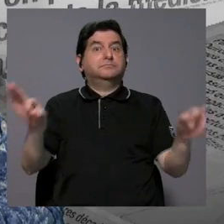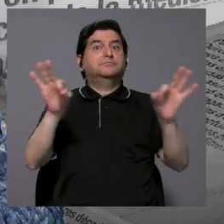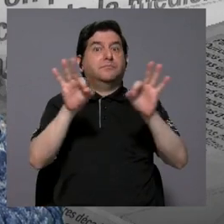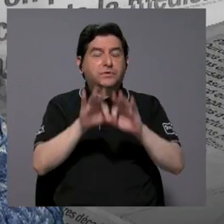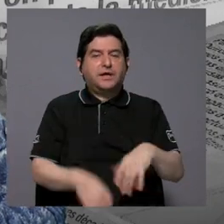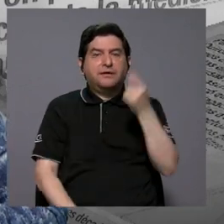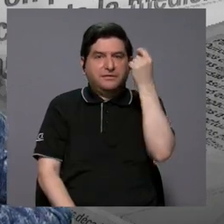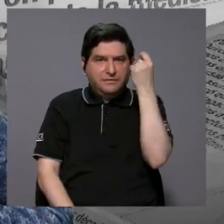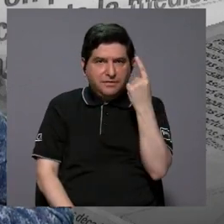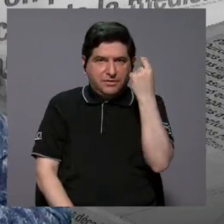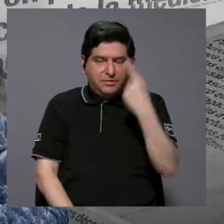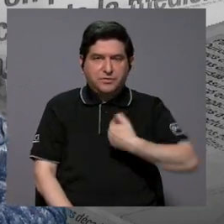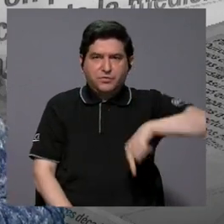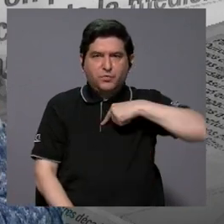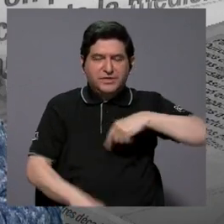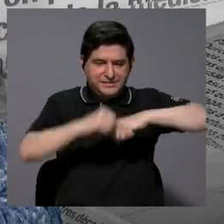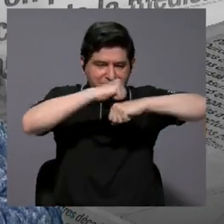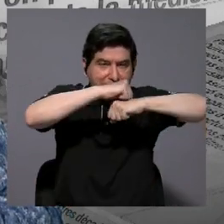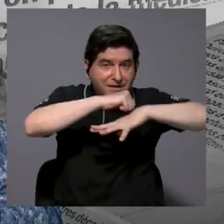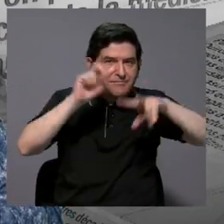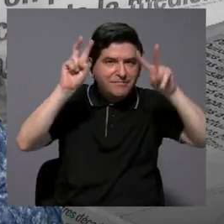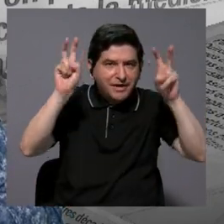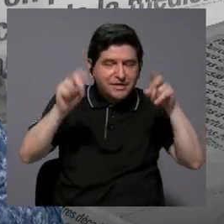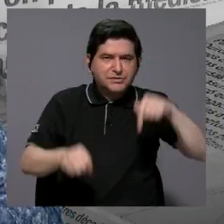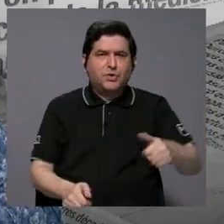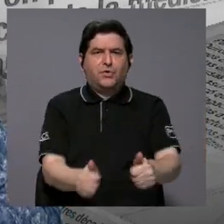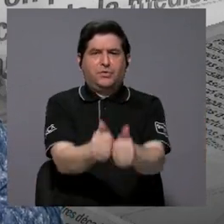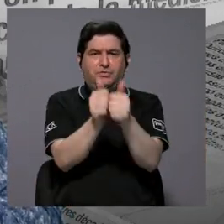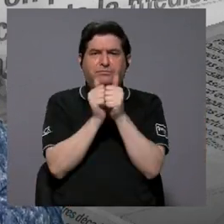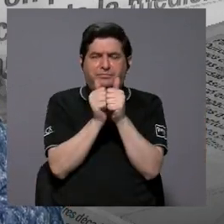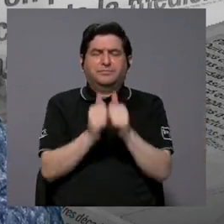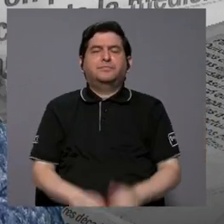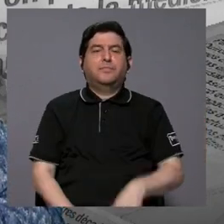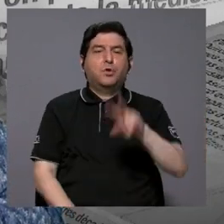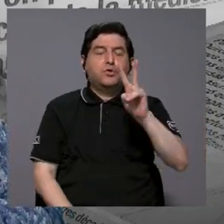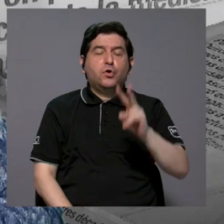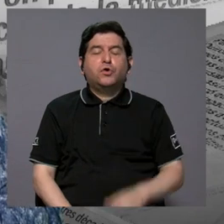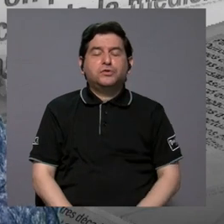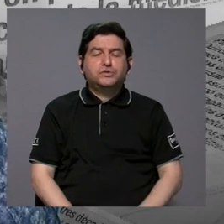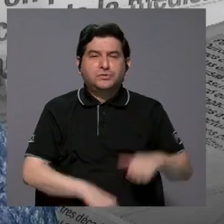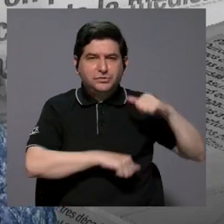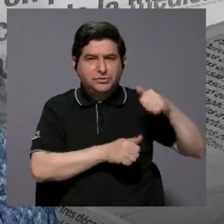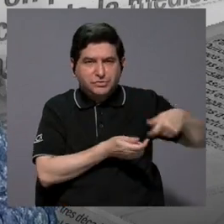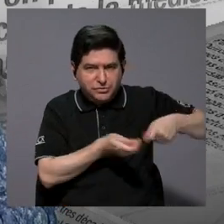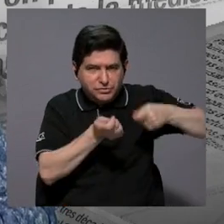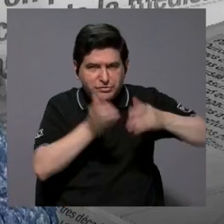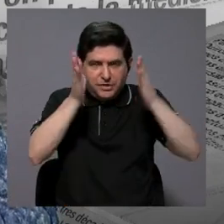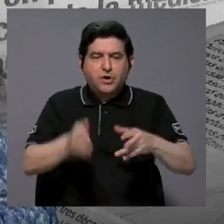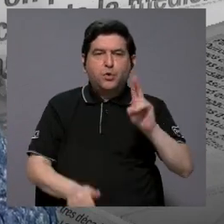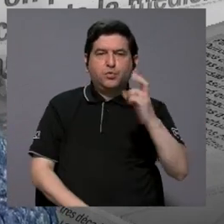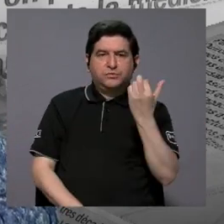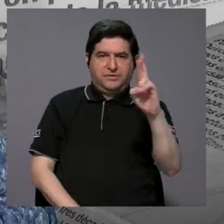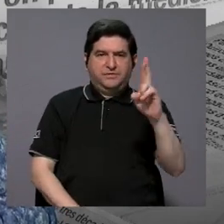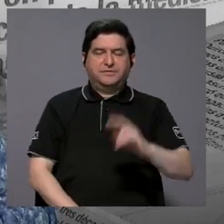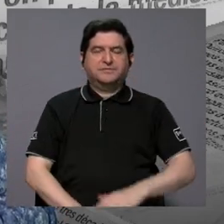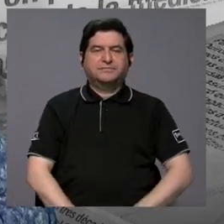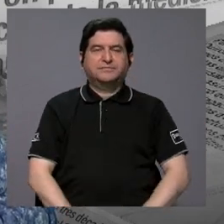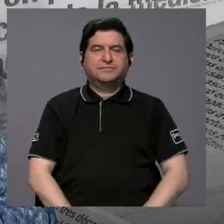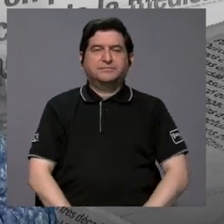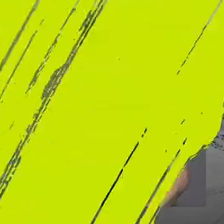comprender nuestras raíces, hoy nos acompañan dos arqueólogos de la Universidad de Costa Rica.